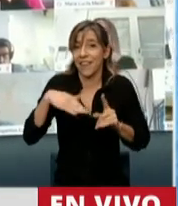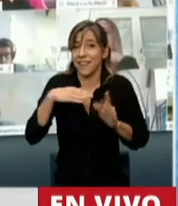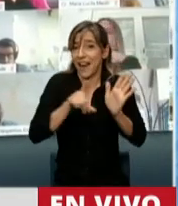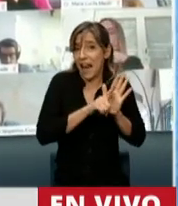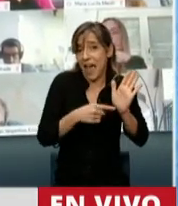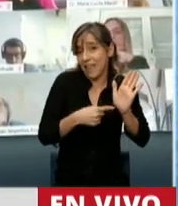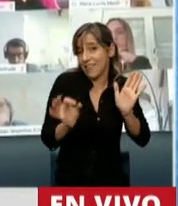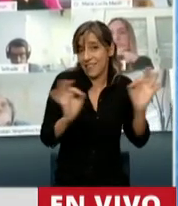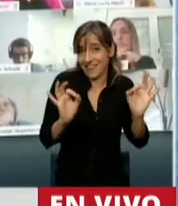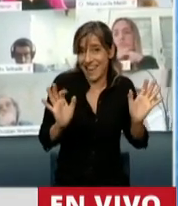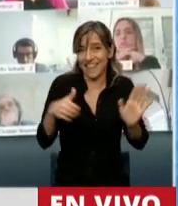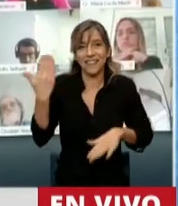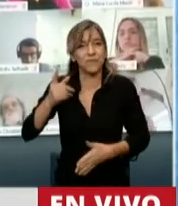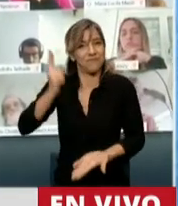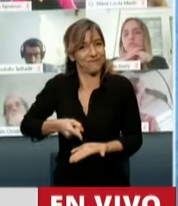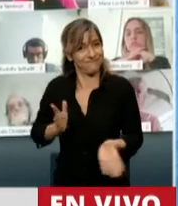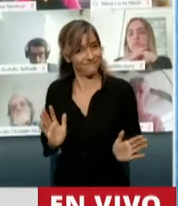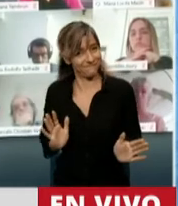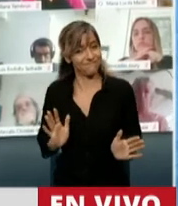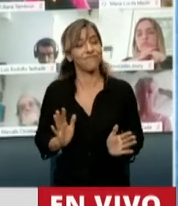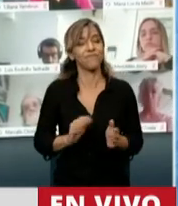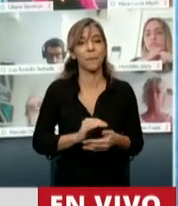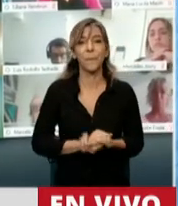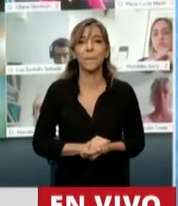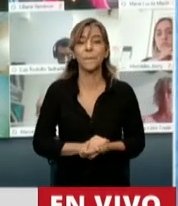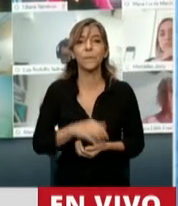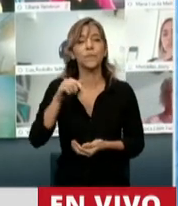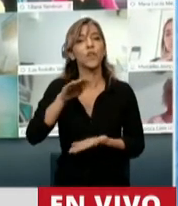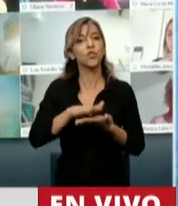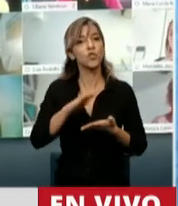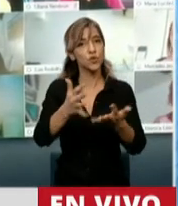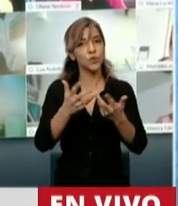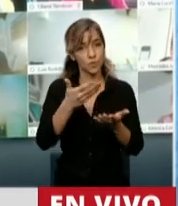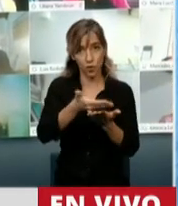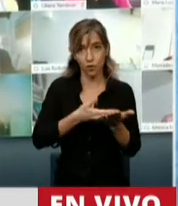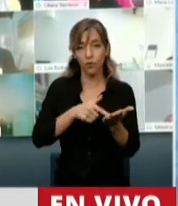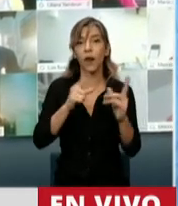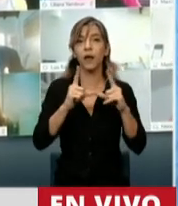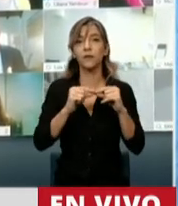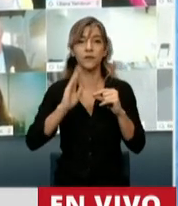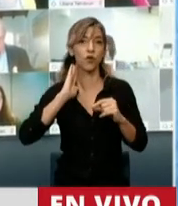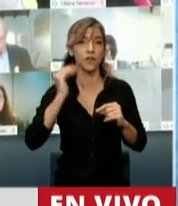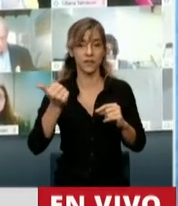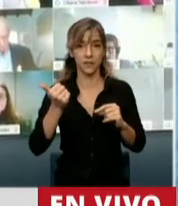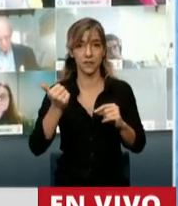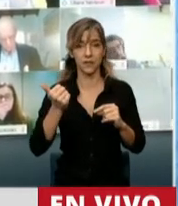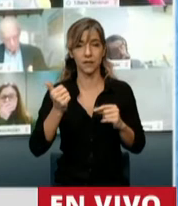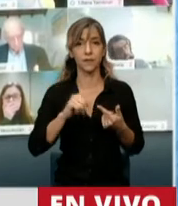16, que modifica el 11, que